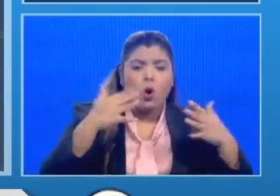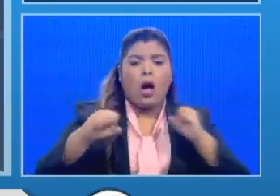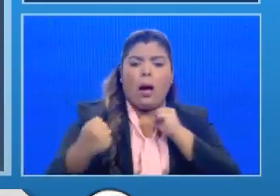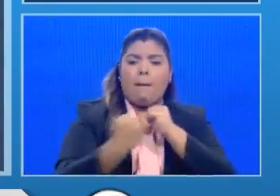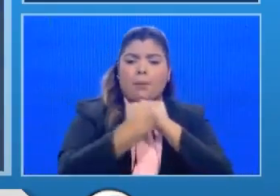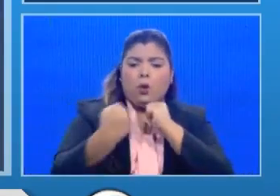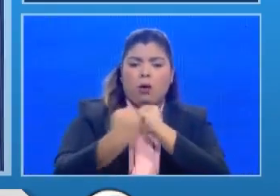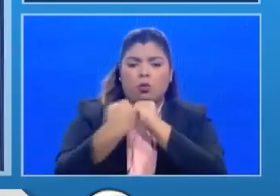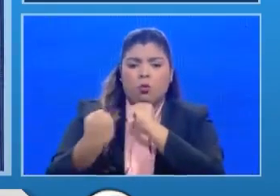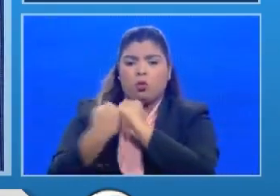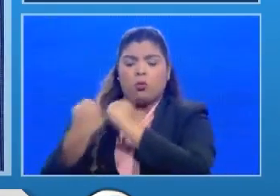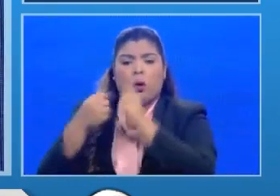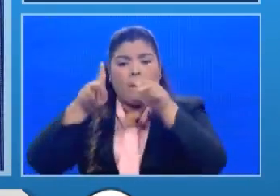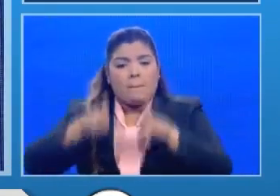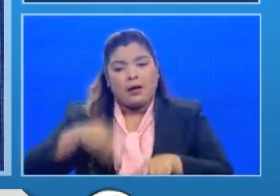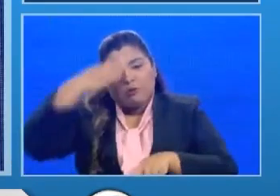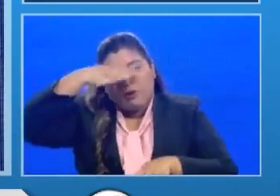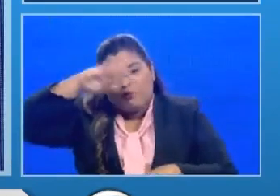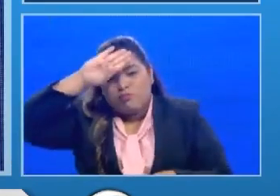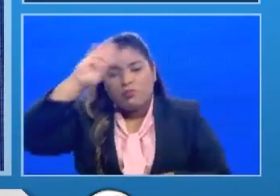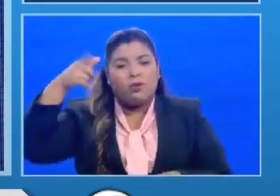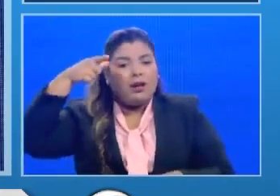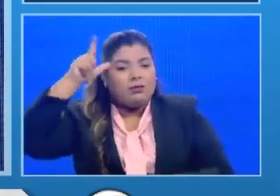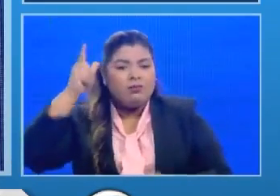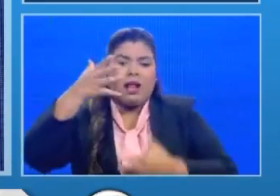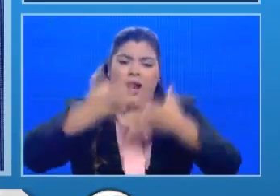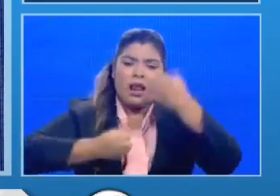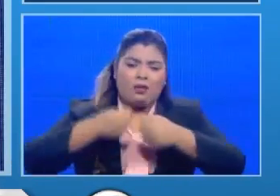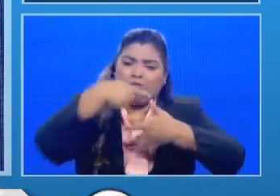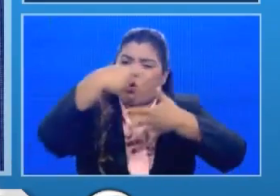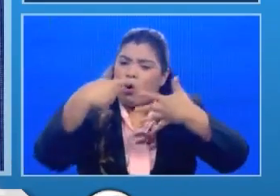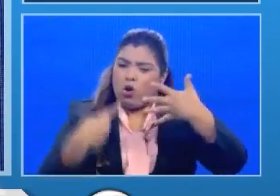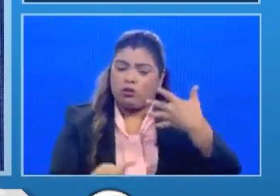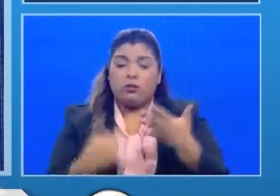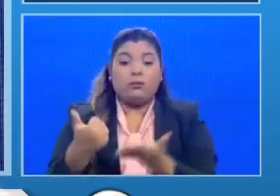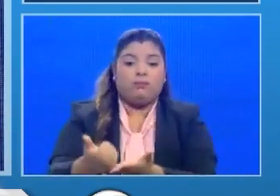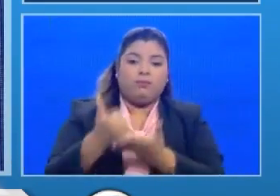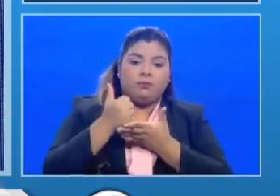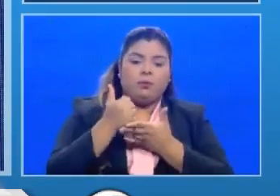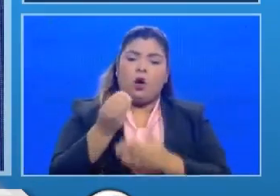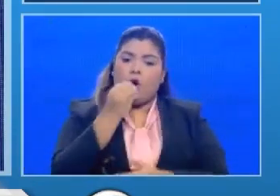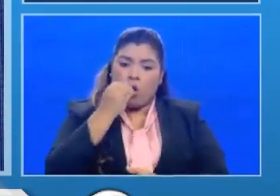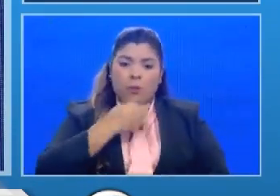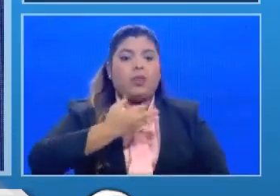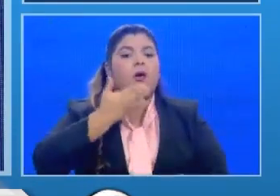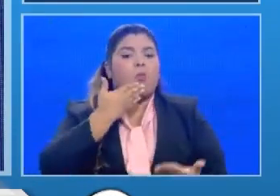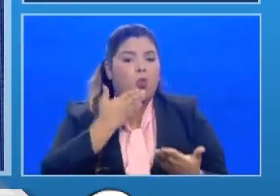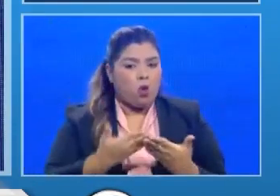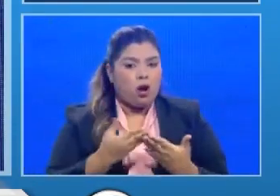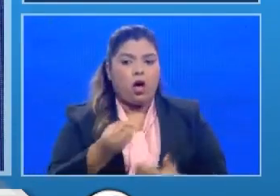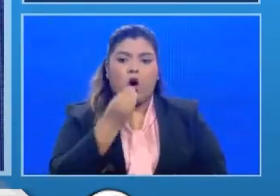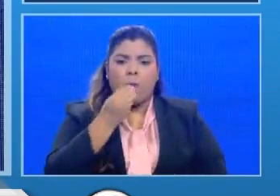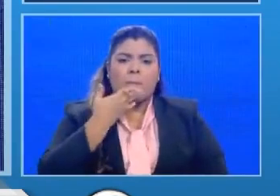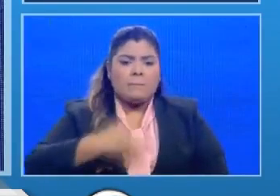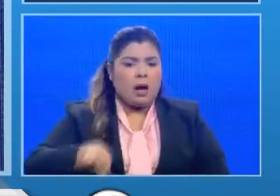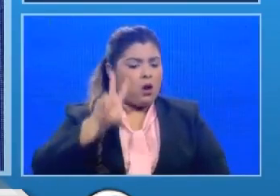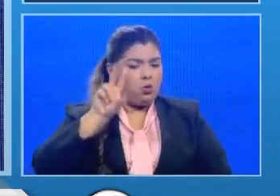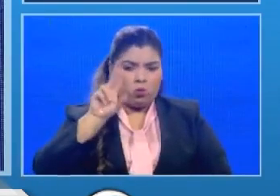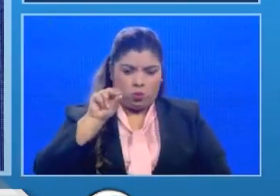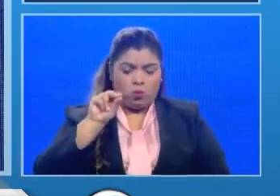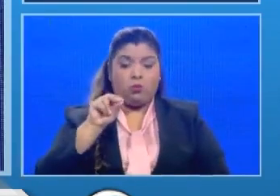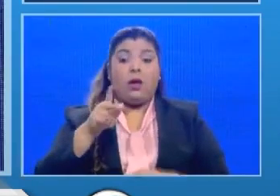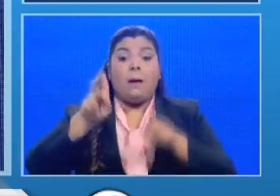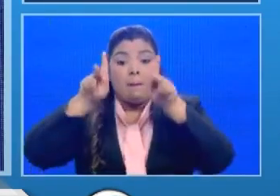los productores agropecuarios y llevar alimentos de calidad y sobre todo alimentos frescos que van realmente del